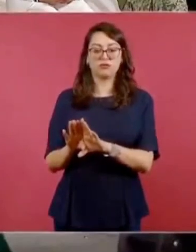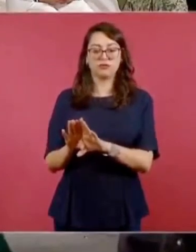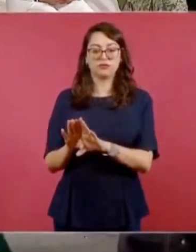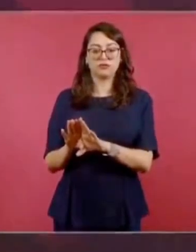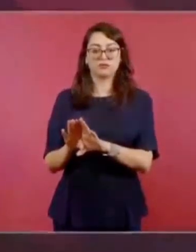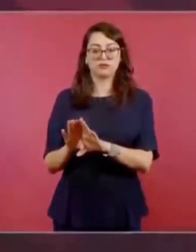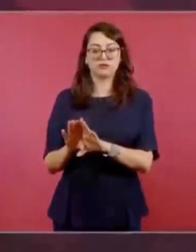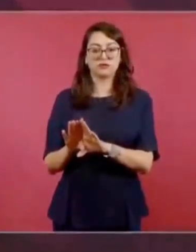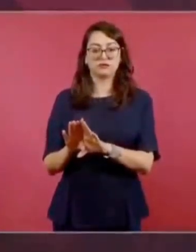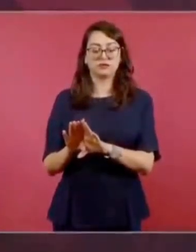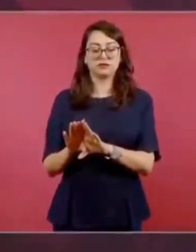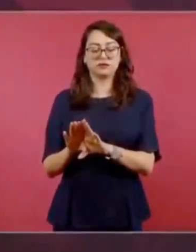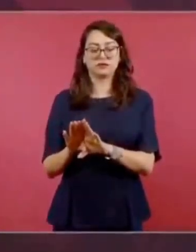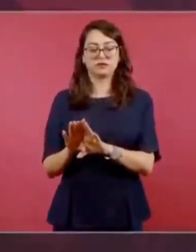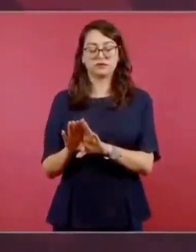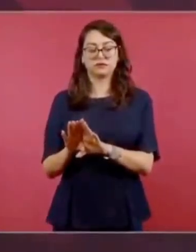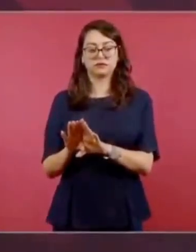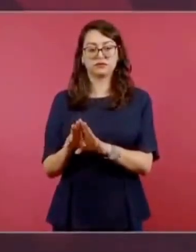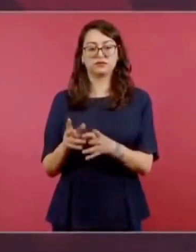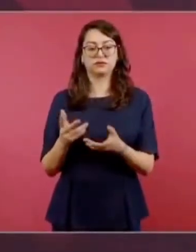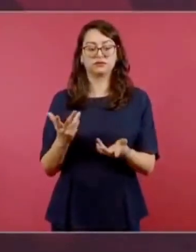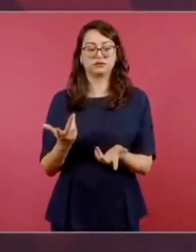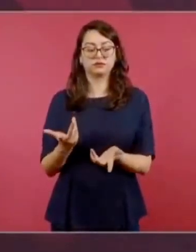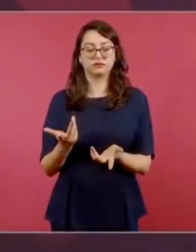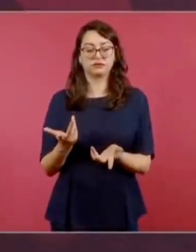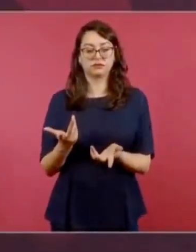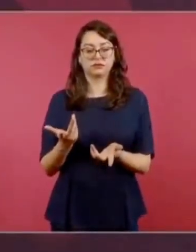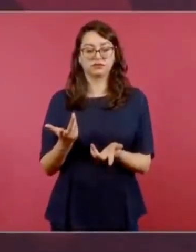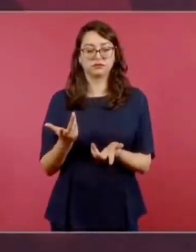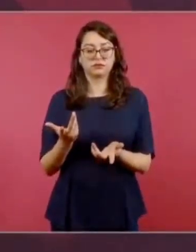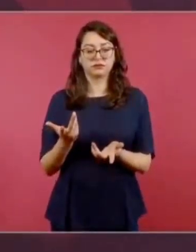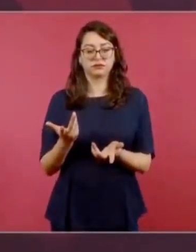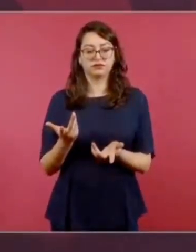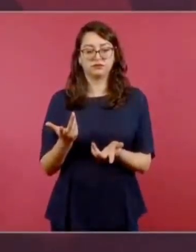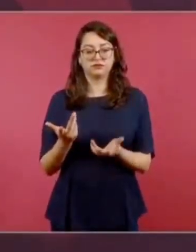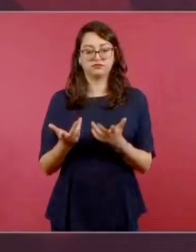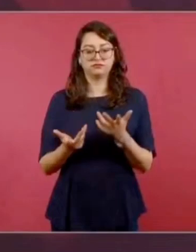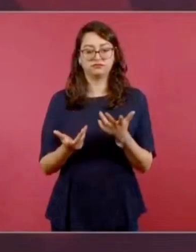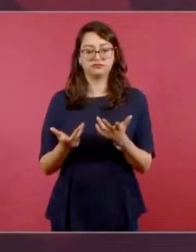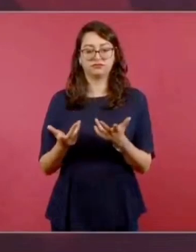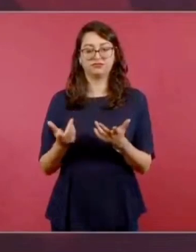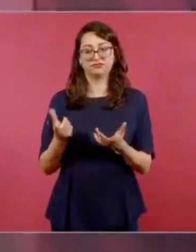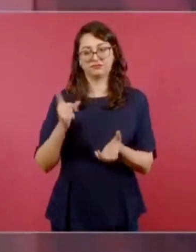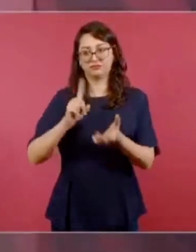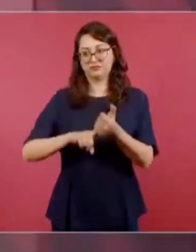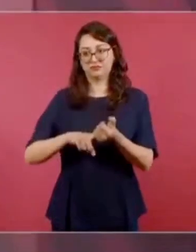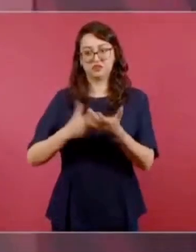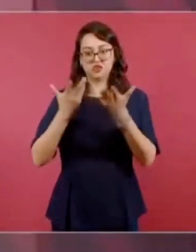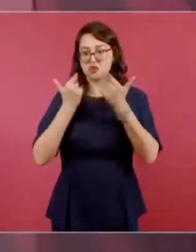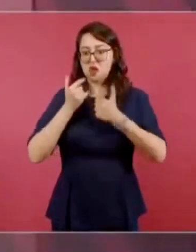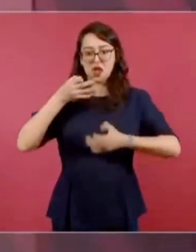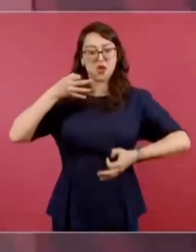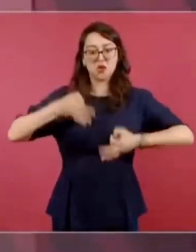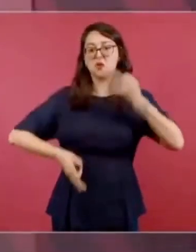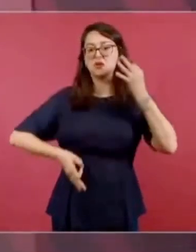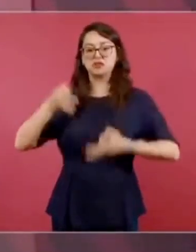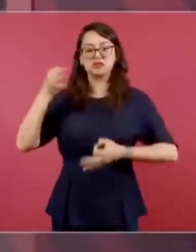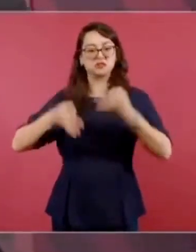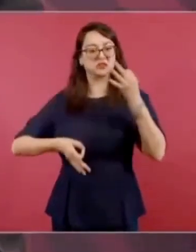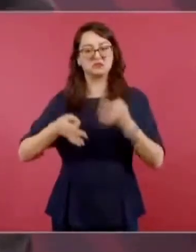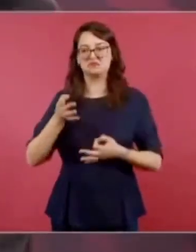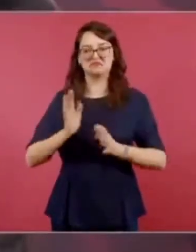sobre los juicios sumarios y las